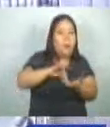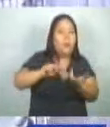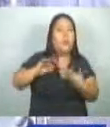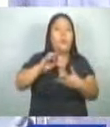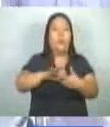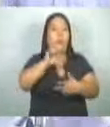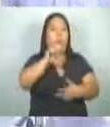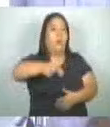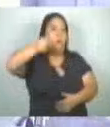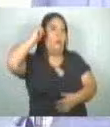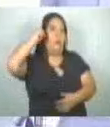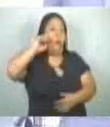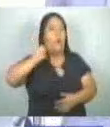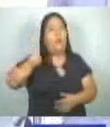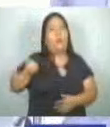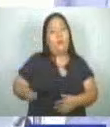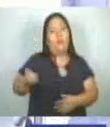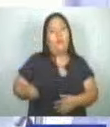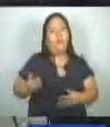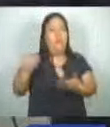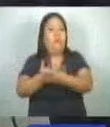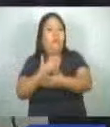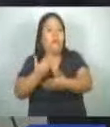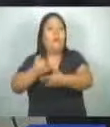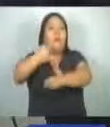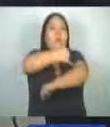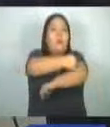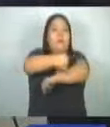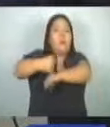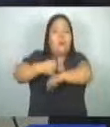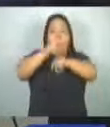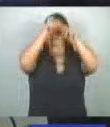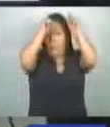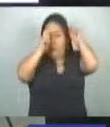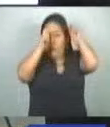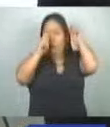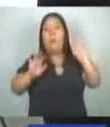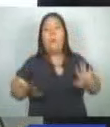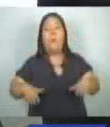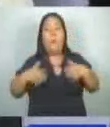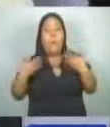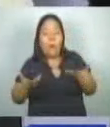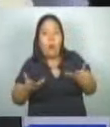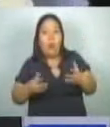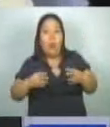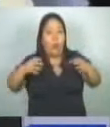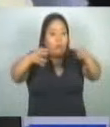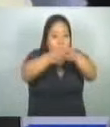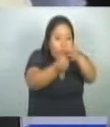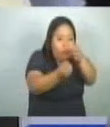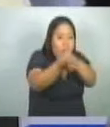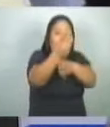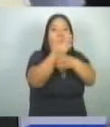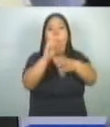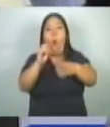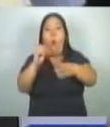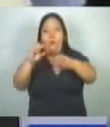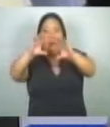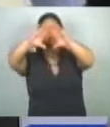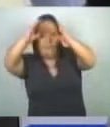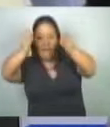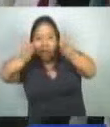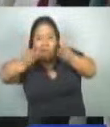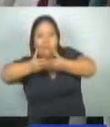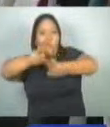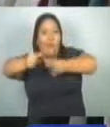docentes de la carrera de Ingeniería. Tiene como objetivo realizar estudios relacionados con la vulcanología, geotermia, entre otras